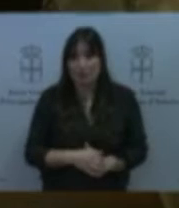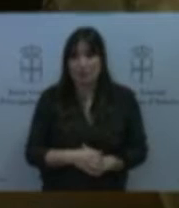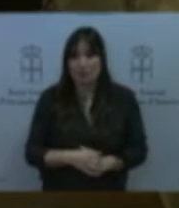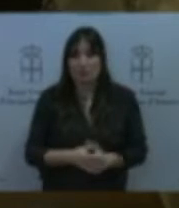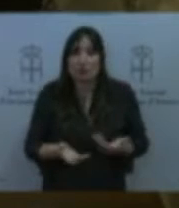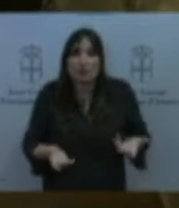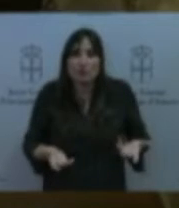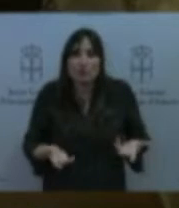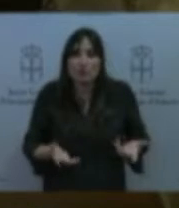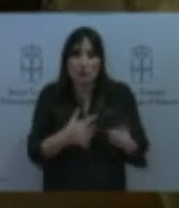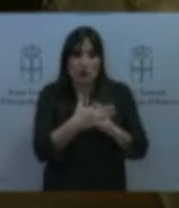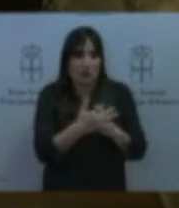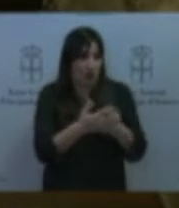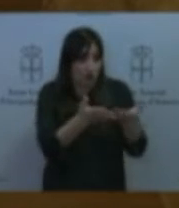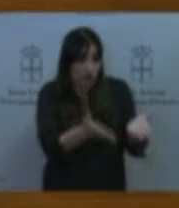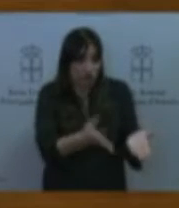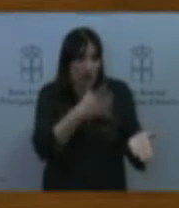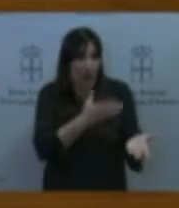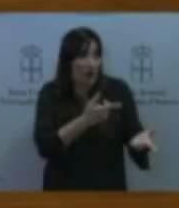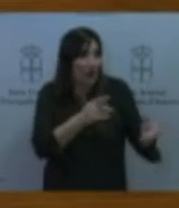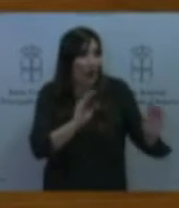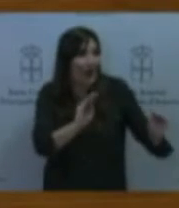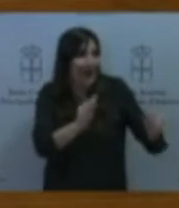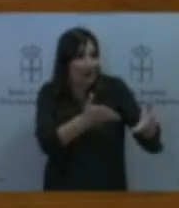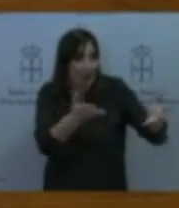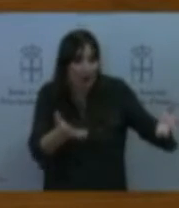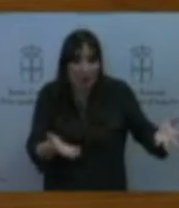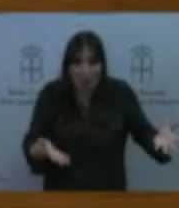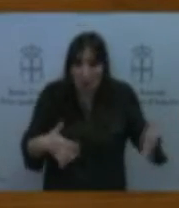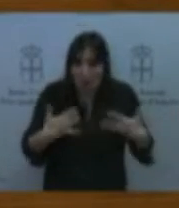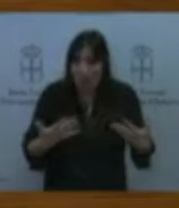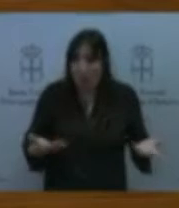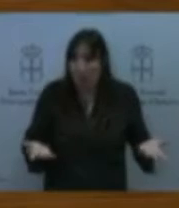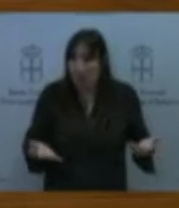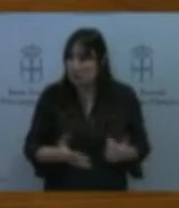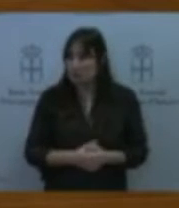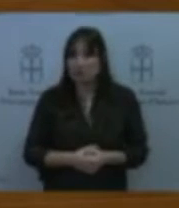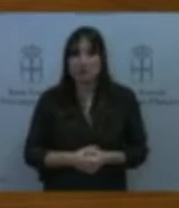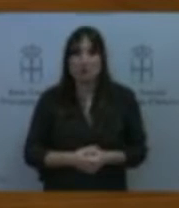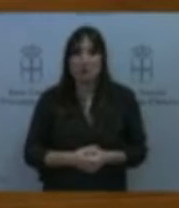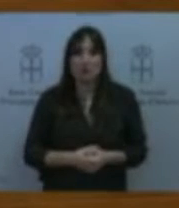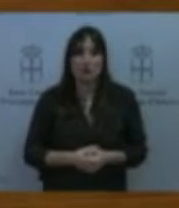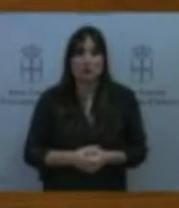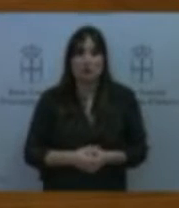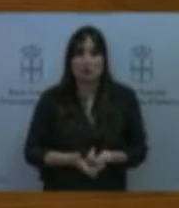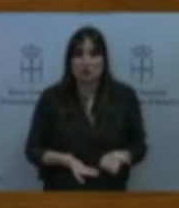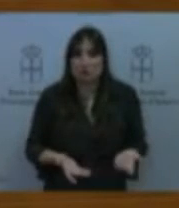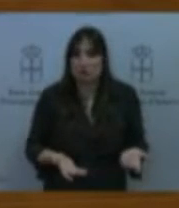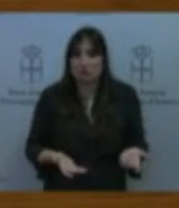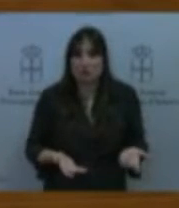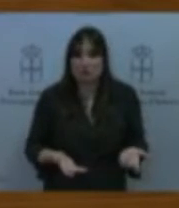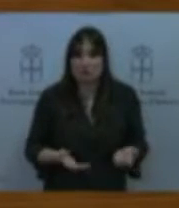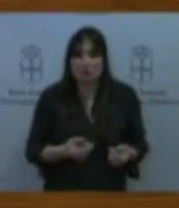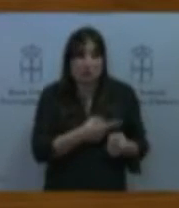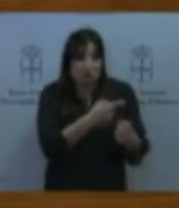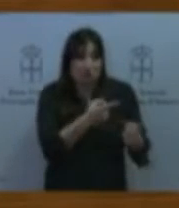alarma les ha provocado a ustedes ahora pues nos han dicho oiga el equipo